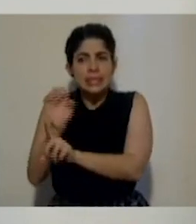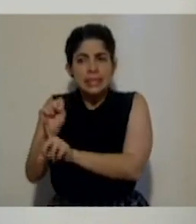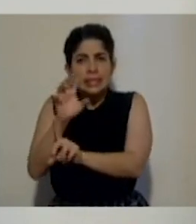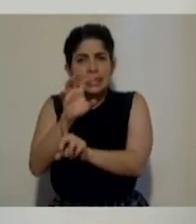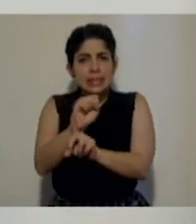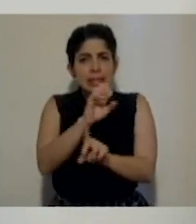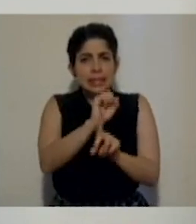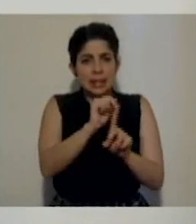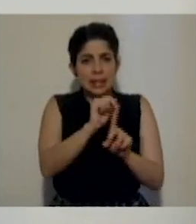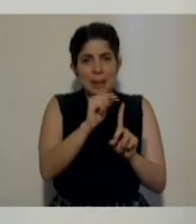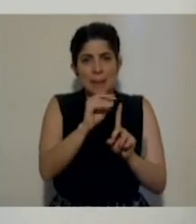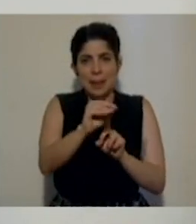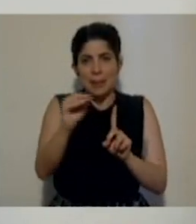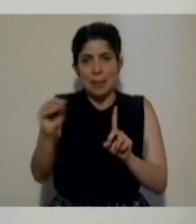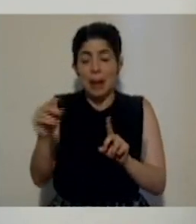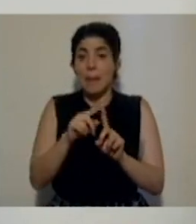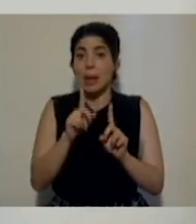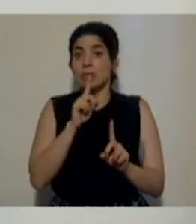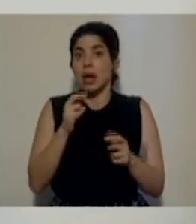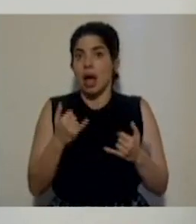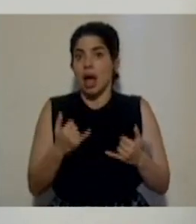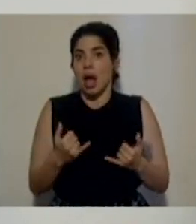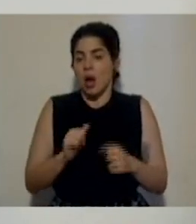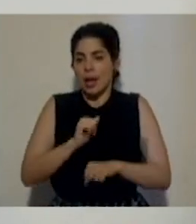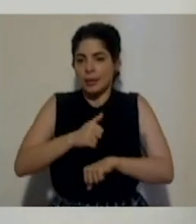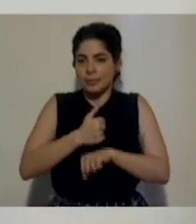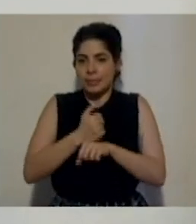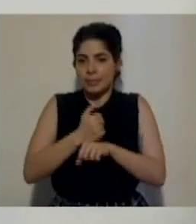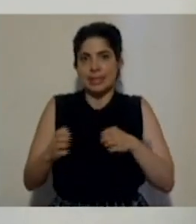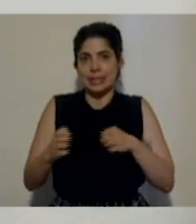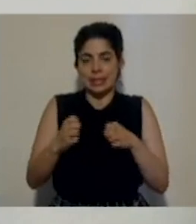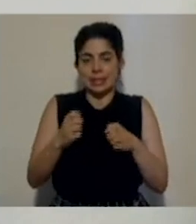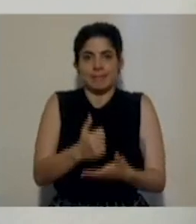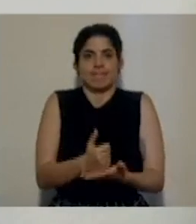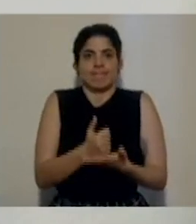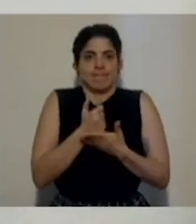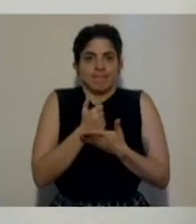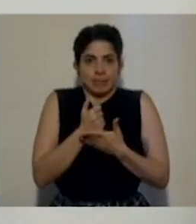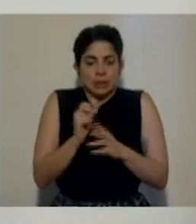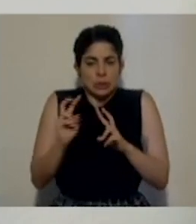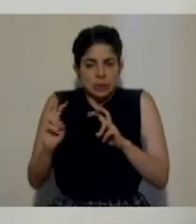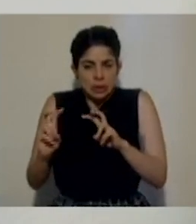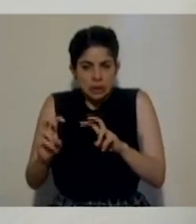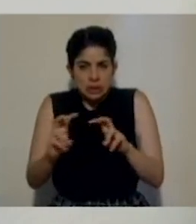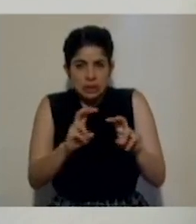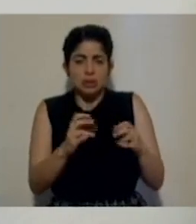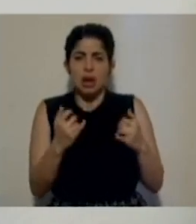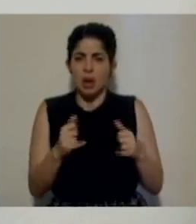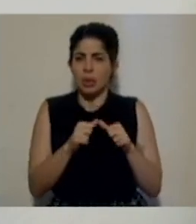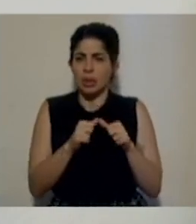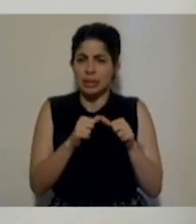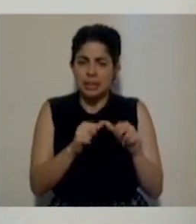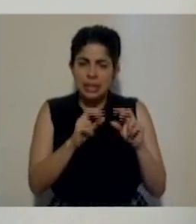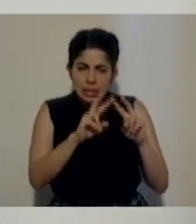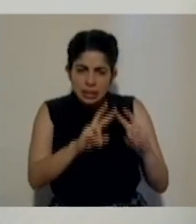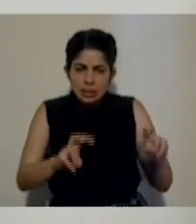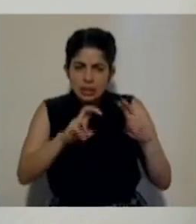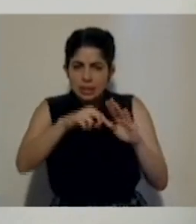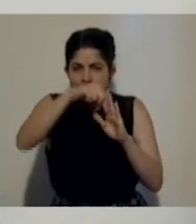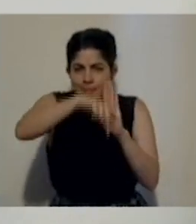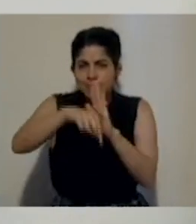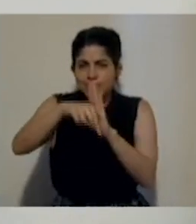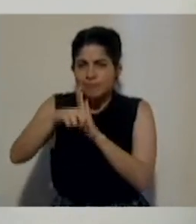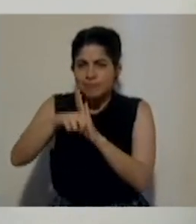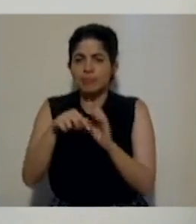que hemos desarrollado estrategias que nos han permitido avanzar en esa línea. Estamos trabajando en el seguimiento. Como